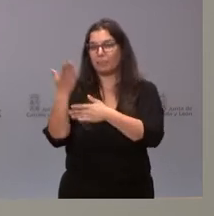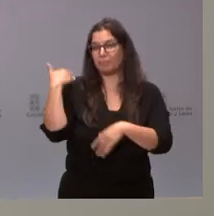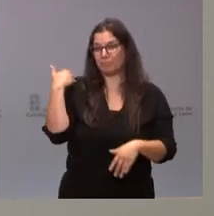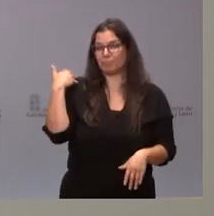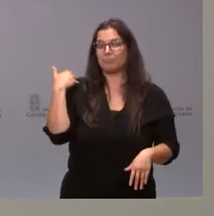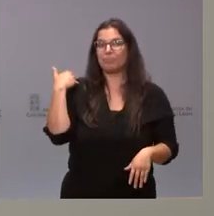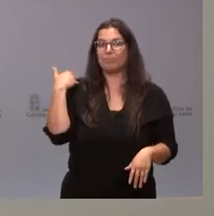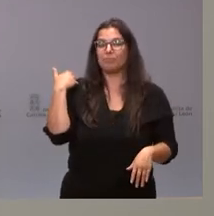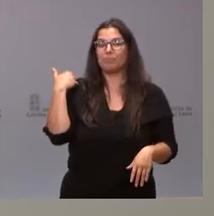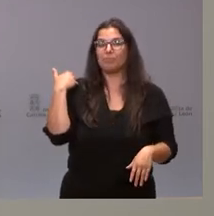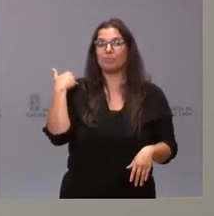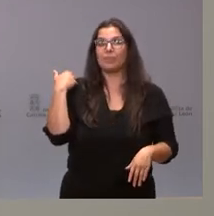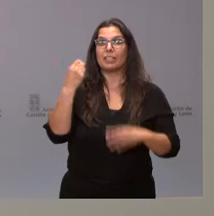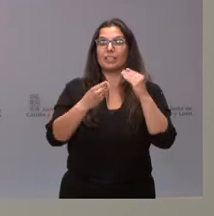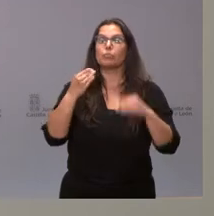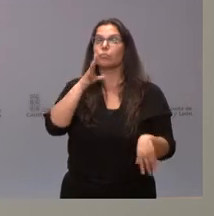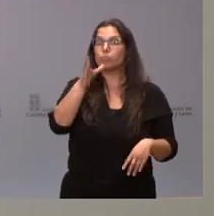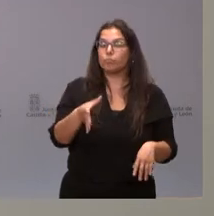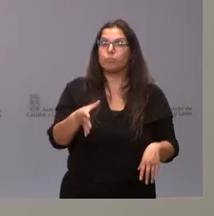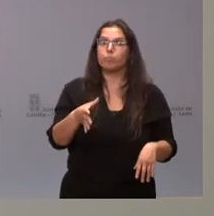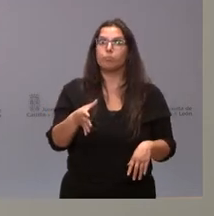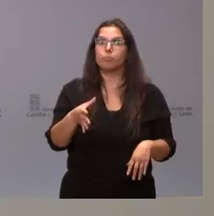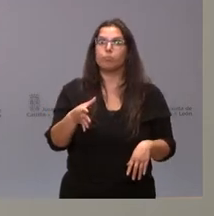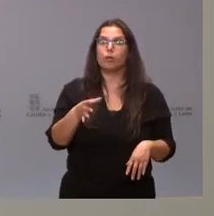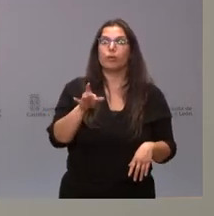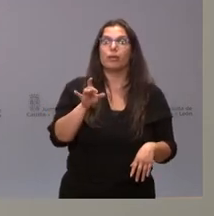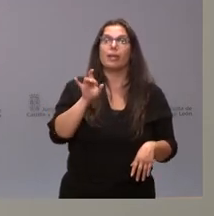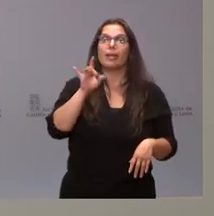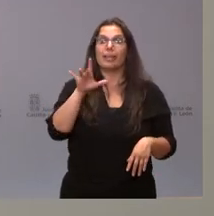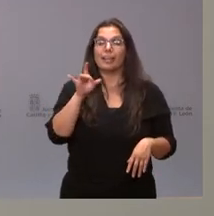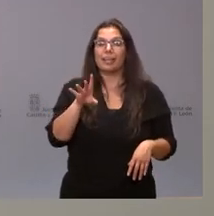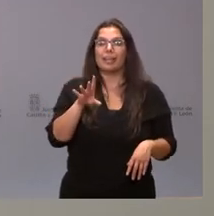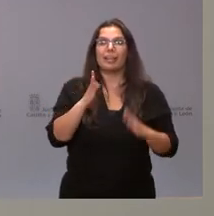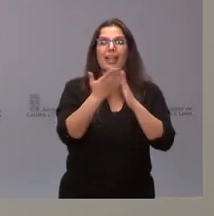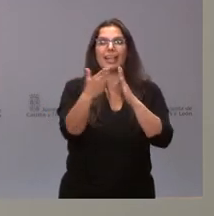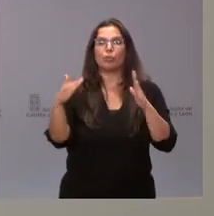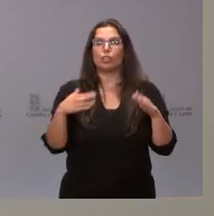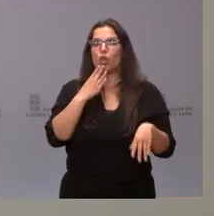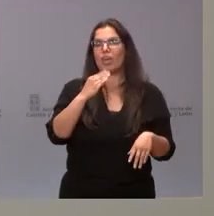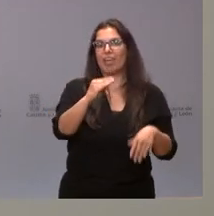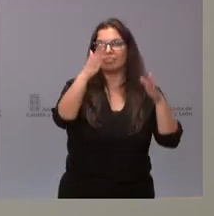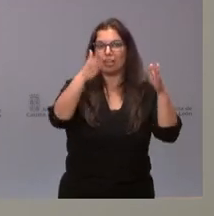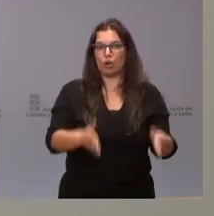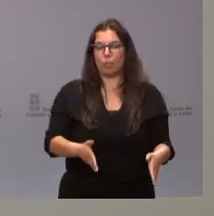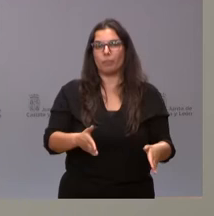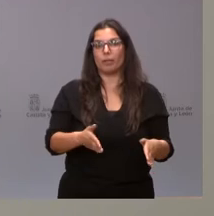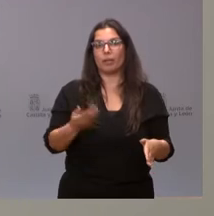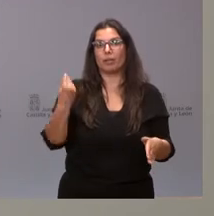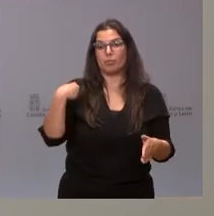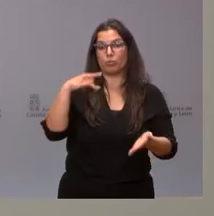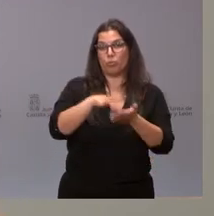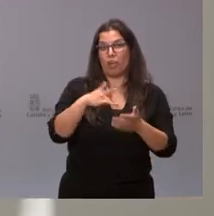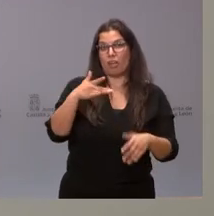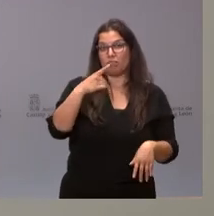se había hecho con motivo de la 25ª edición de la exposición de las edades del hombre en las localidades donde la misma tuvo